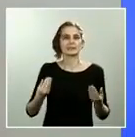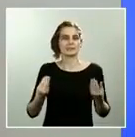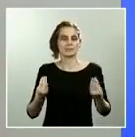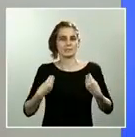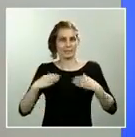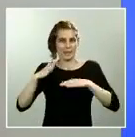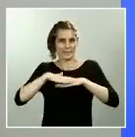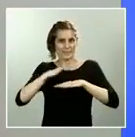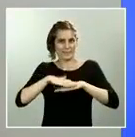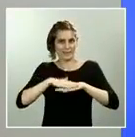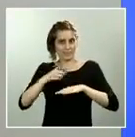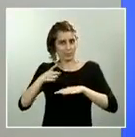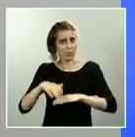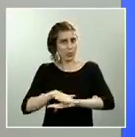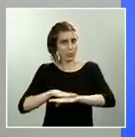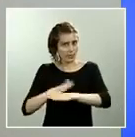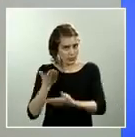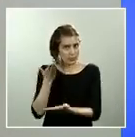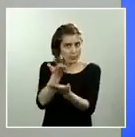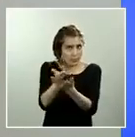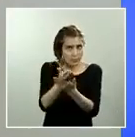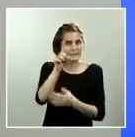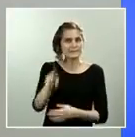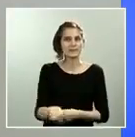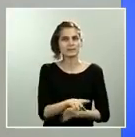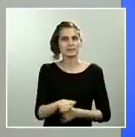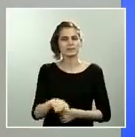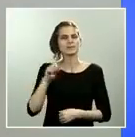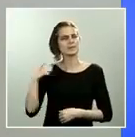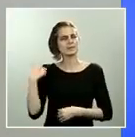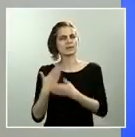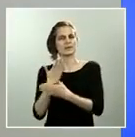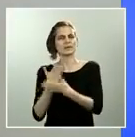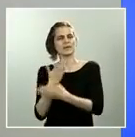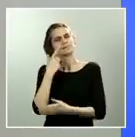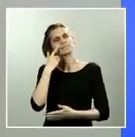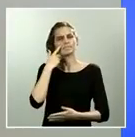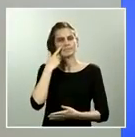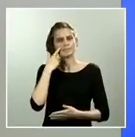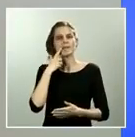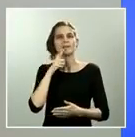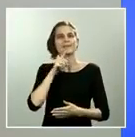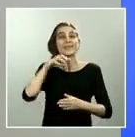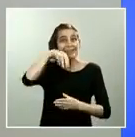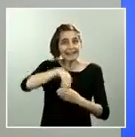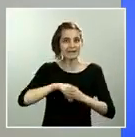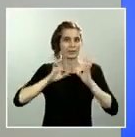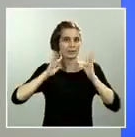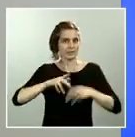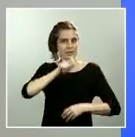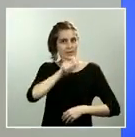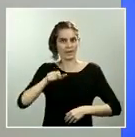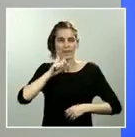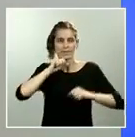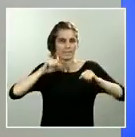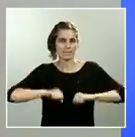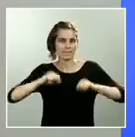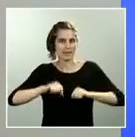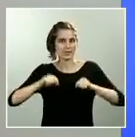llevamos varios días pendientes de los datos de fallecidos en las residencias de mayores. No sé si los tienen ya y si nos los puede confirmar también. Gracias.